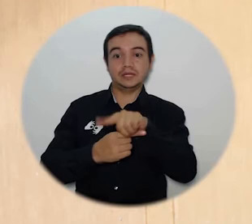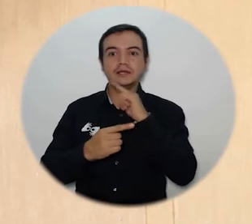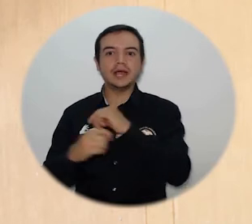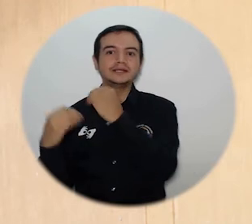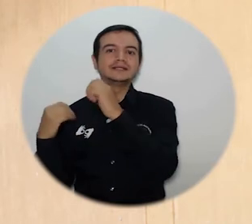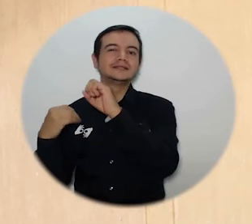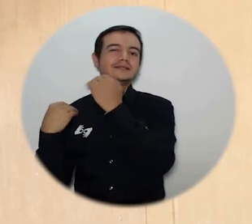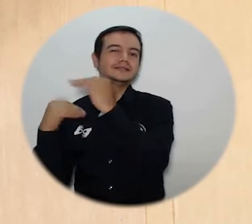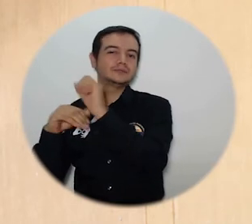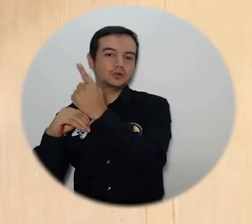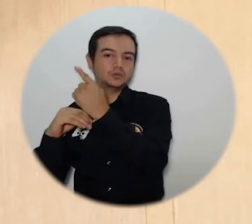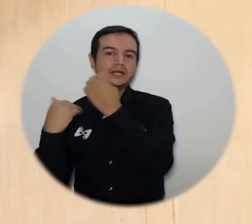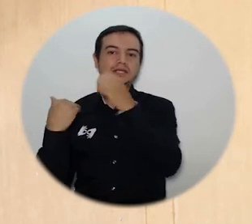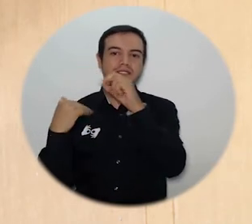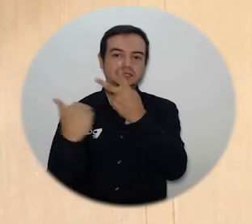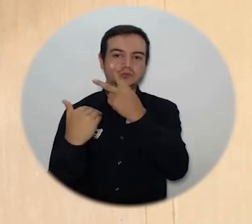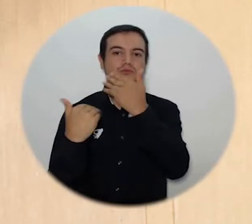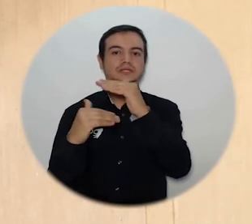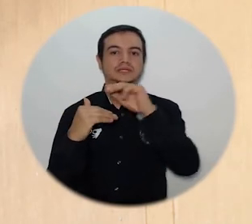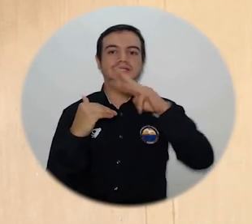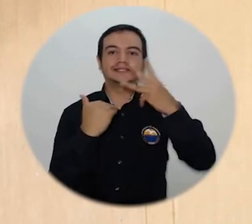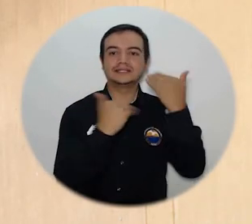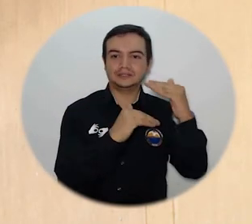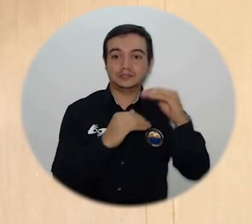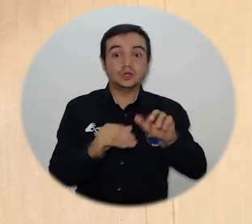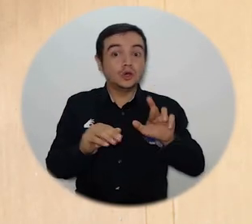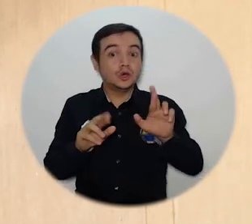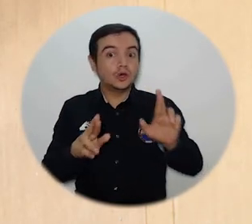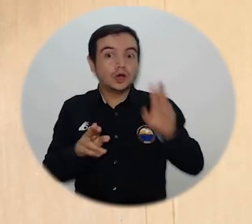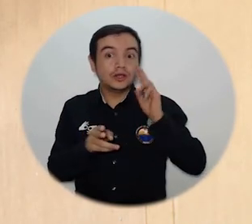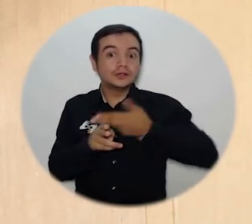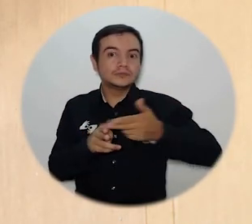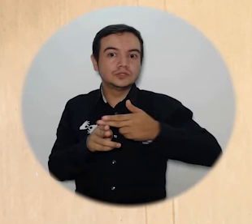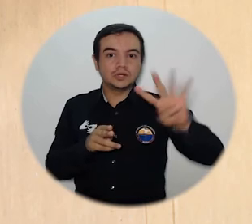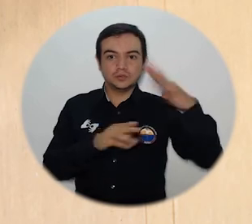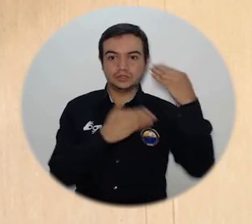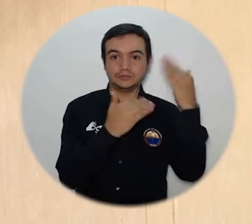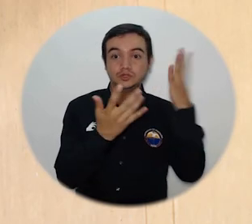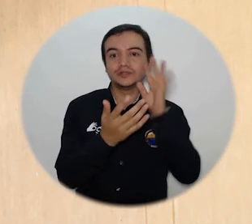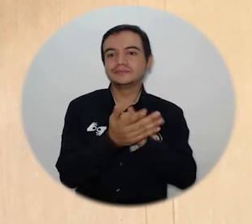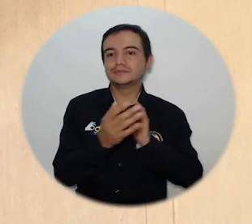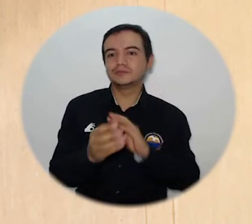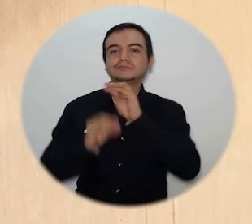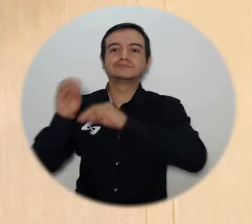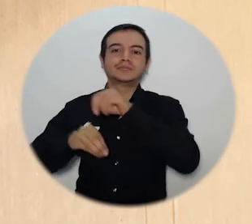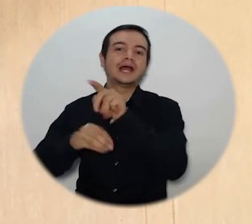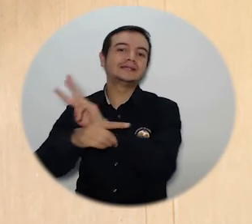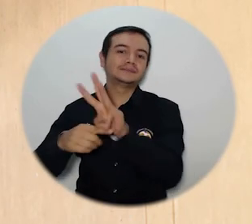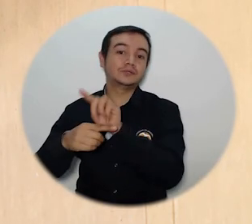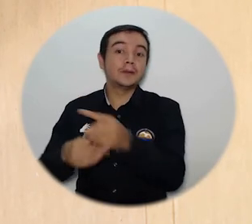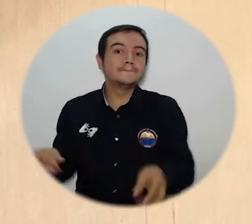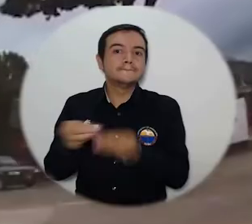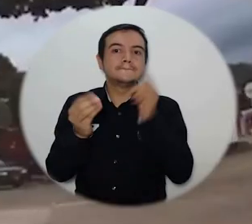pronto tengamos ya la cuarta temporada en esta plataforma pero también que la puedan ver por los canales telecaribe canal zoom